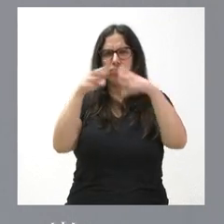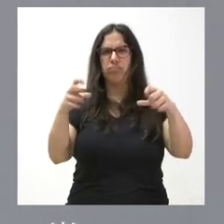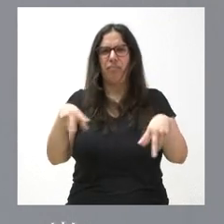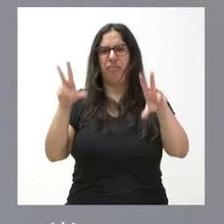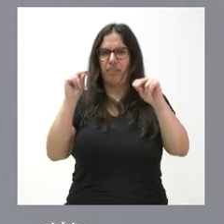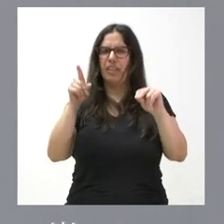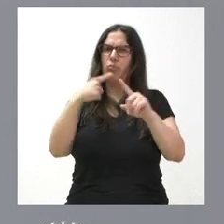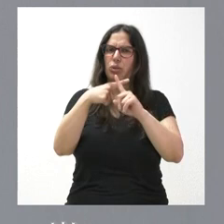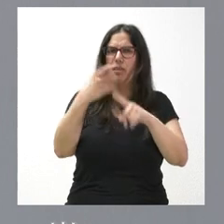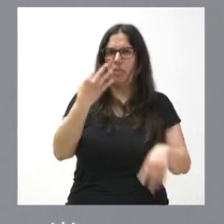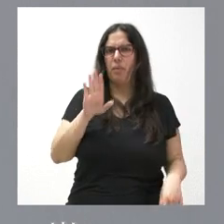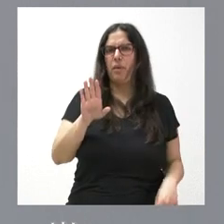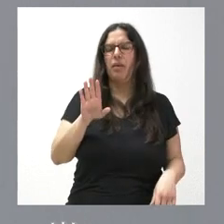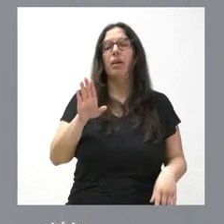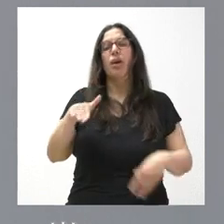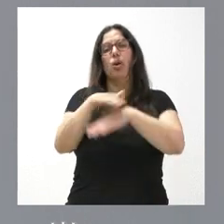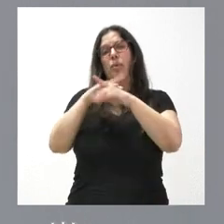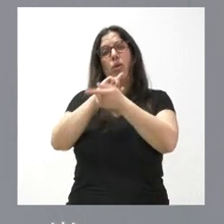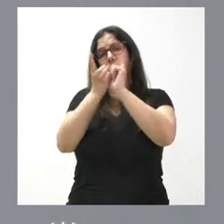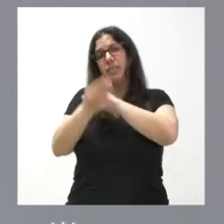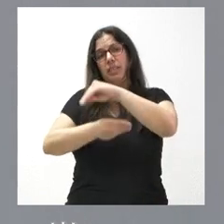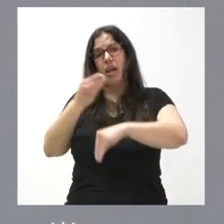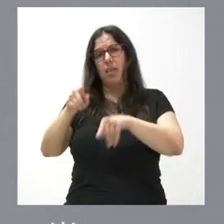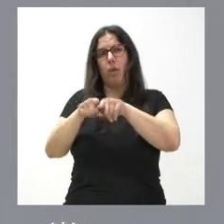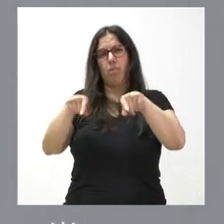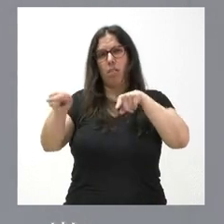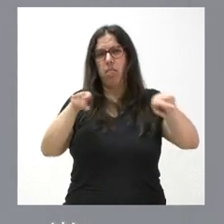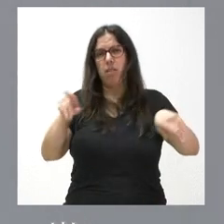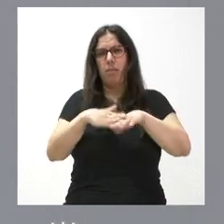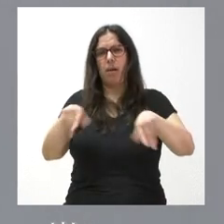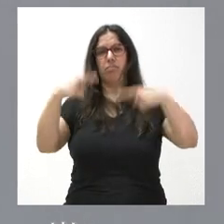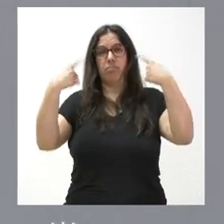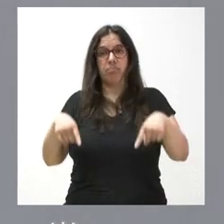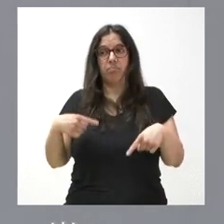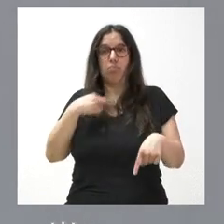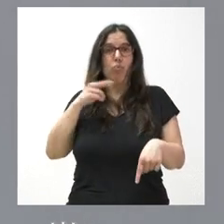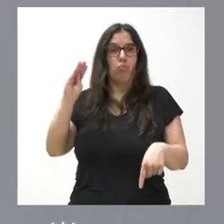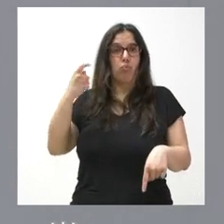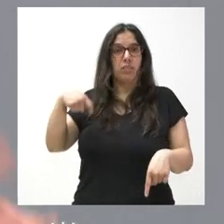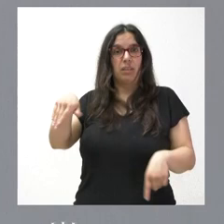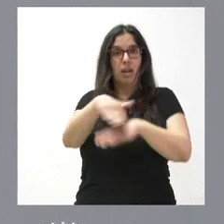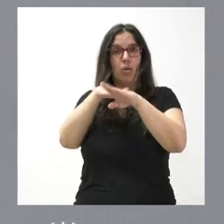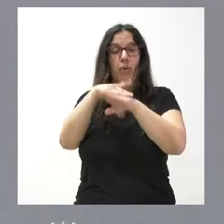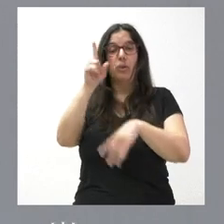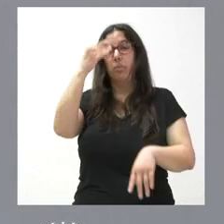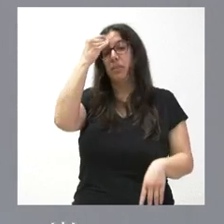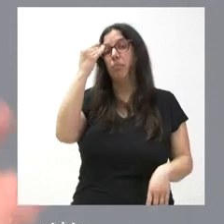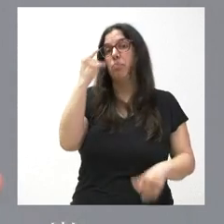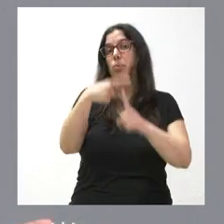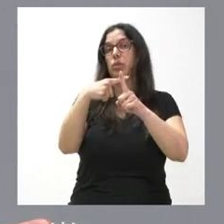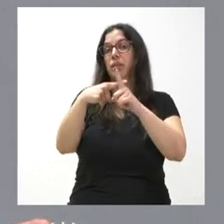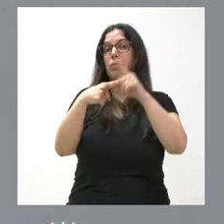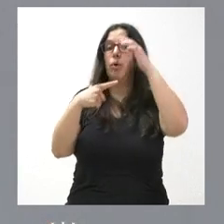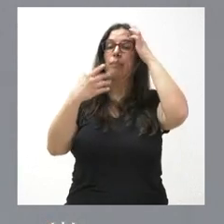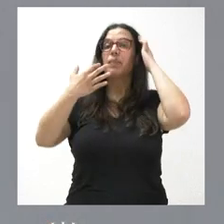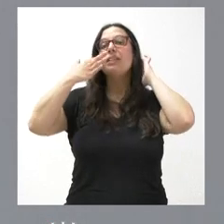justo en la idea contraria, que es levantar muros, según anunció el presidente del Gobierno. Y también nos parecería muy positivo que se garantizara la división